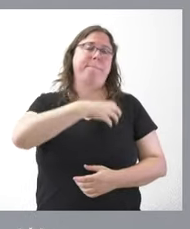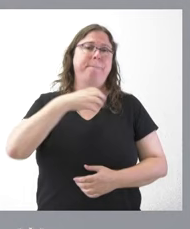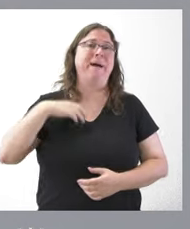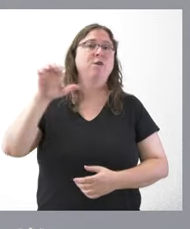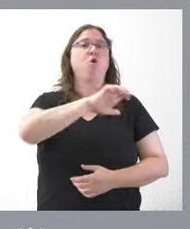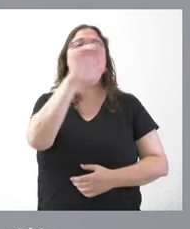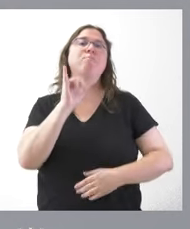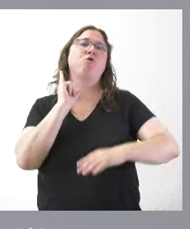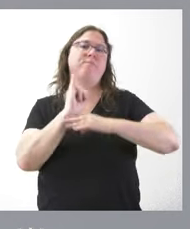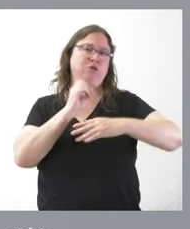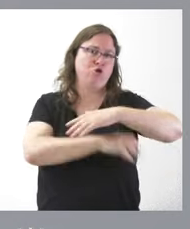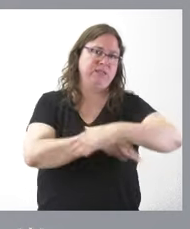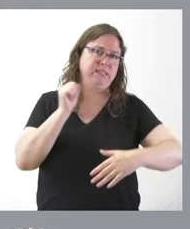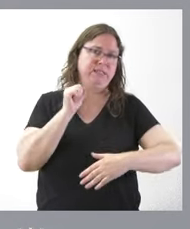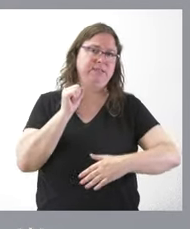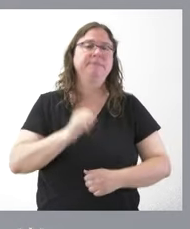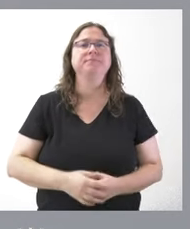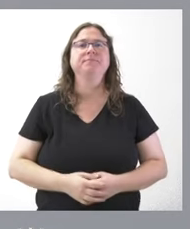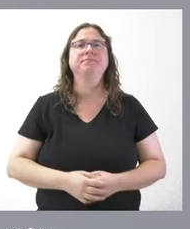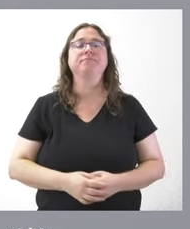en el ámbito de